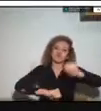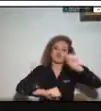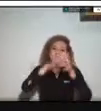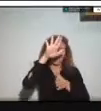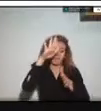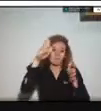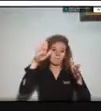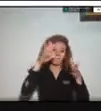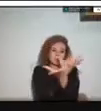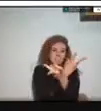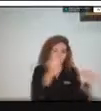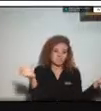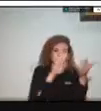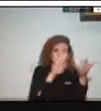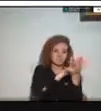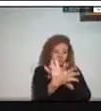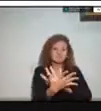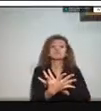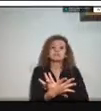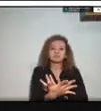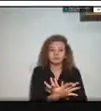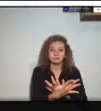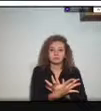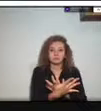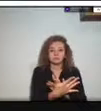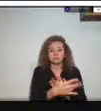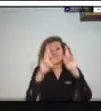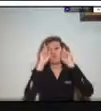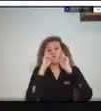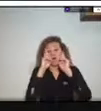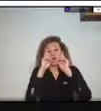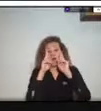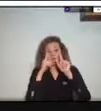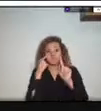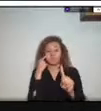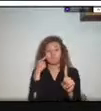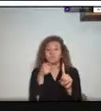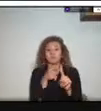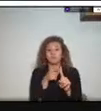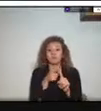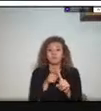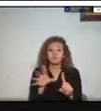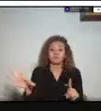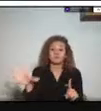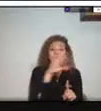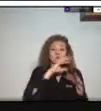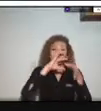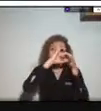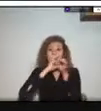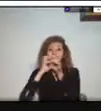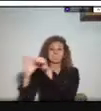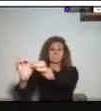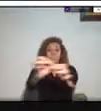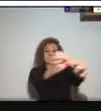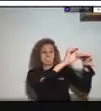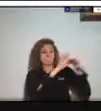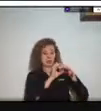todas lo que queremos es que esa articulación que todos hablamos realmente sea una